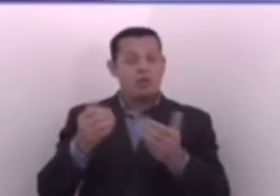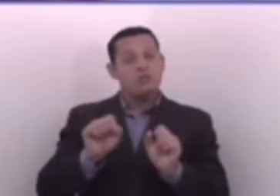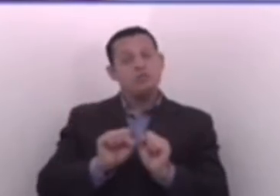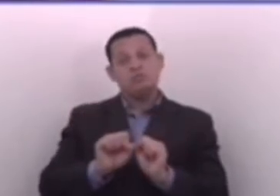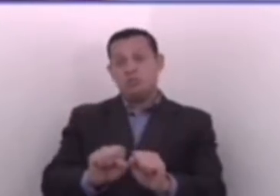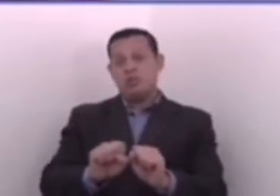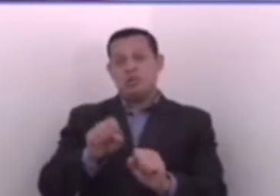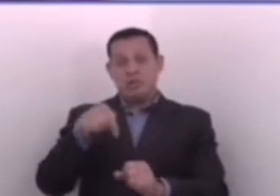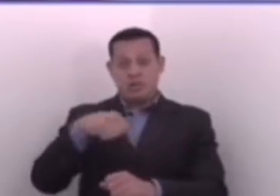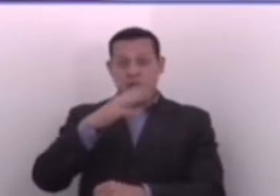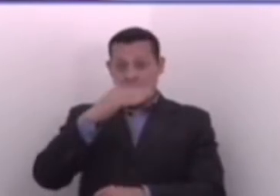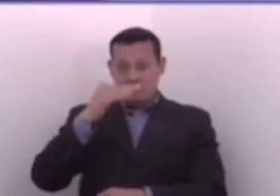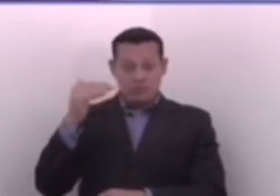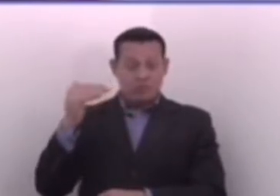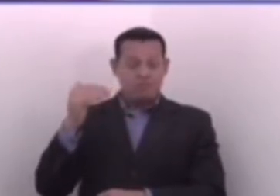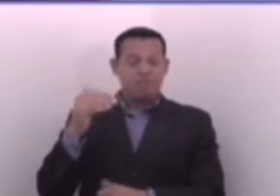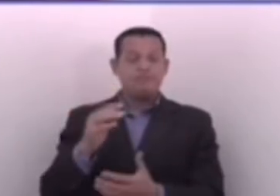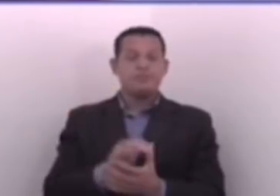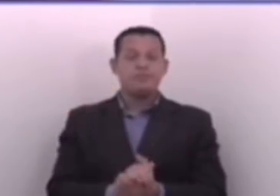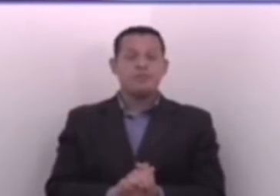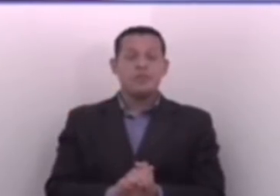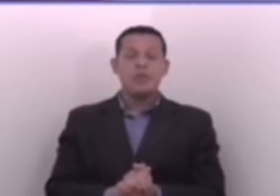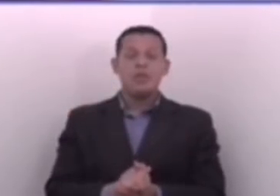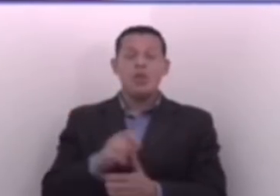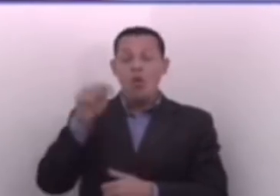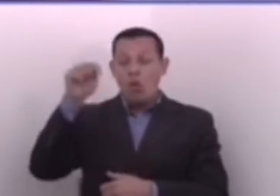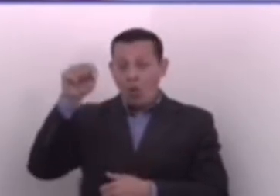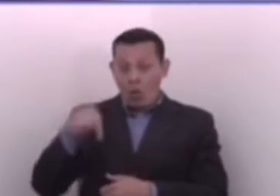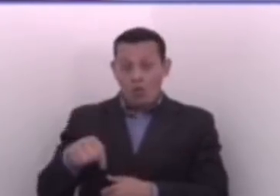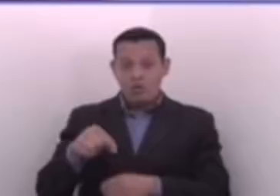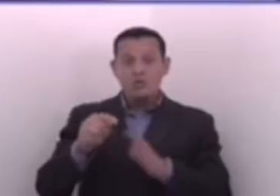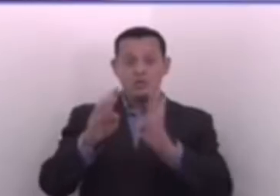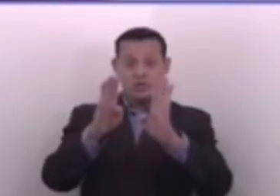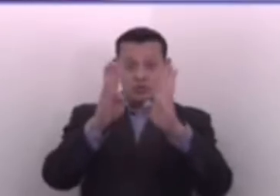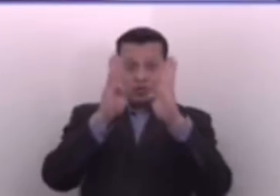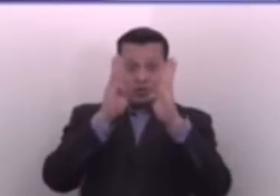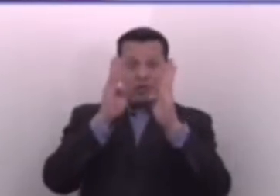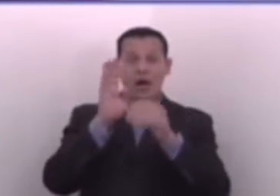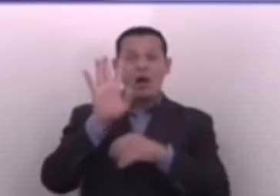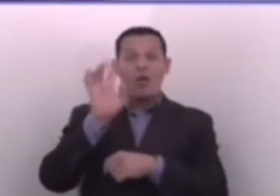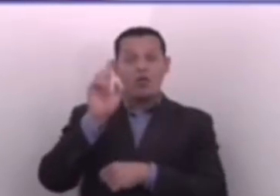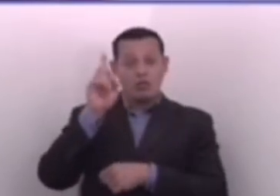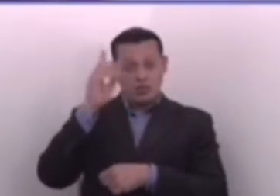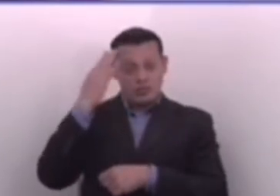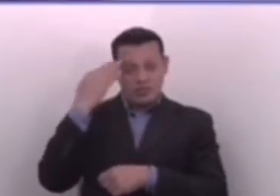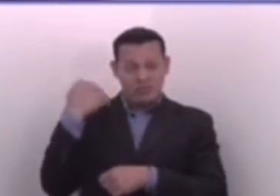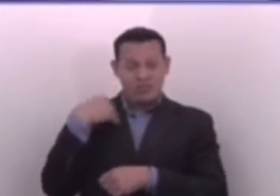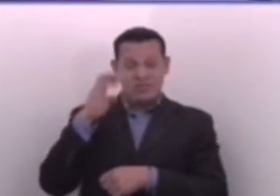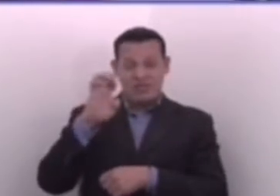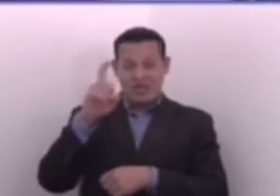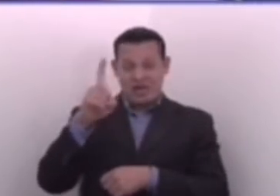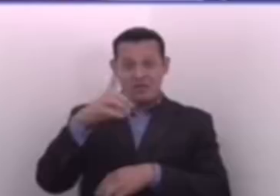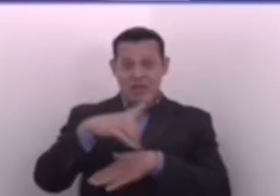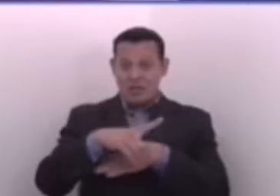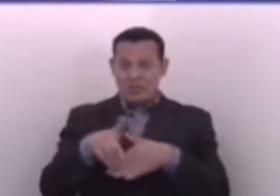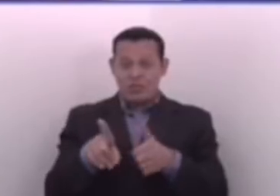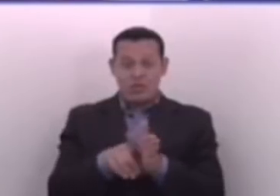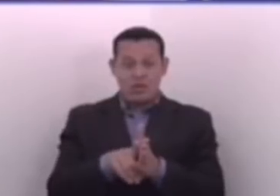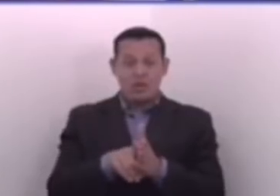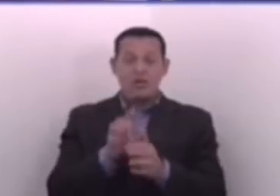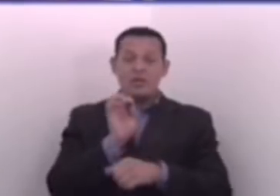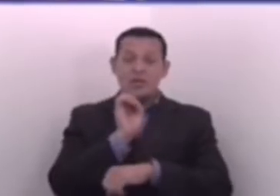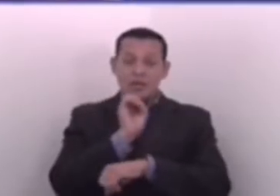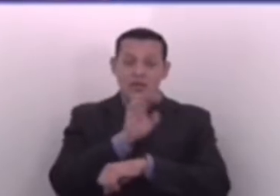homicidio en nuestro país. Ahora, escuchaba a una excandidata diputada que